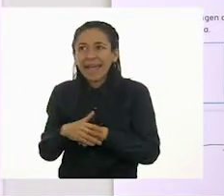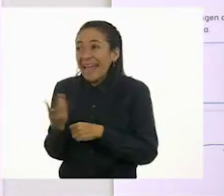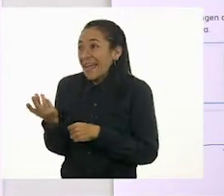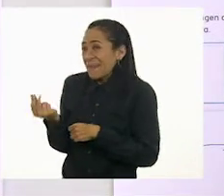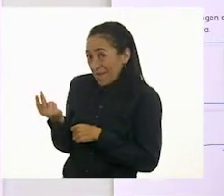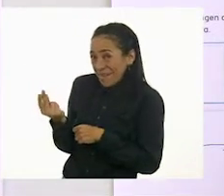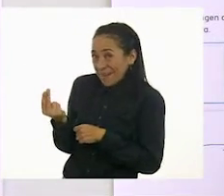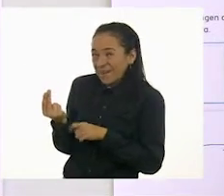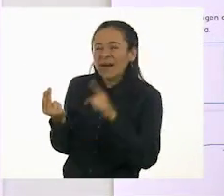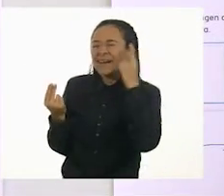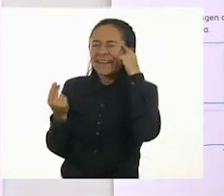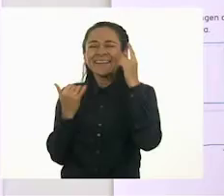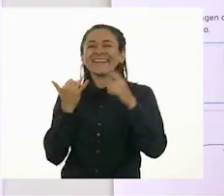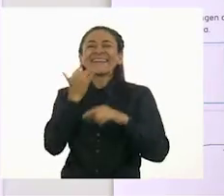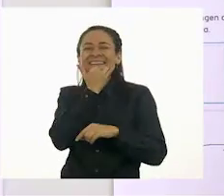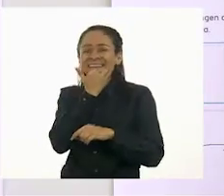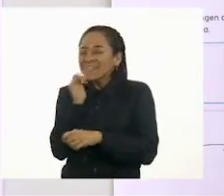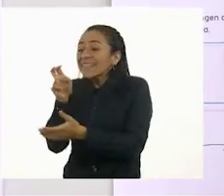el adiestramiento?